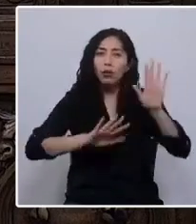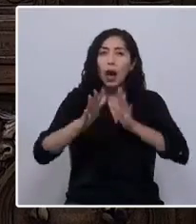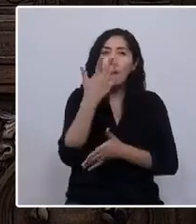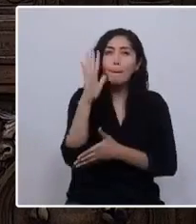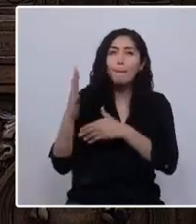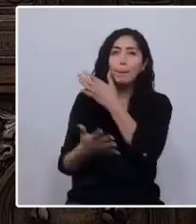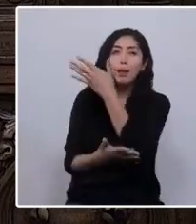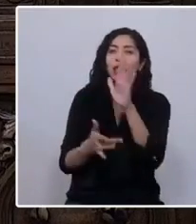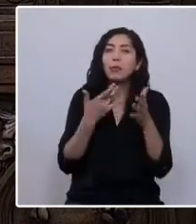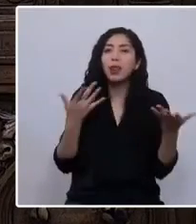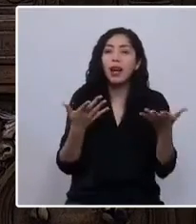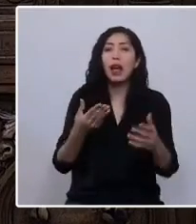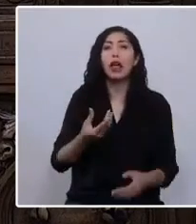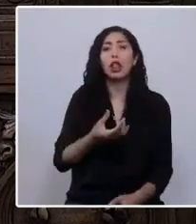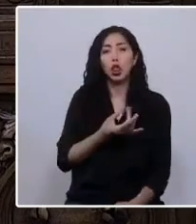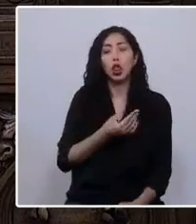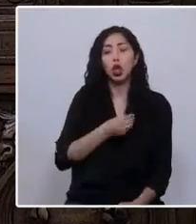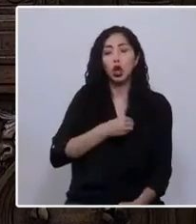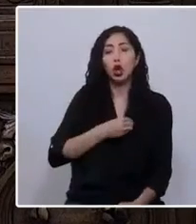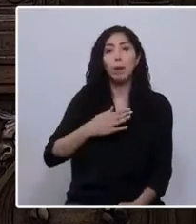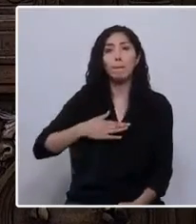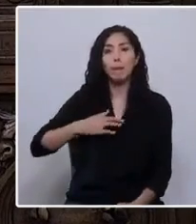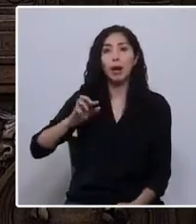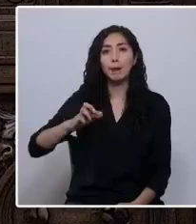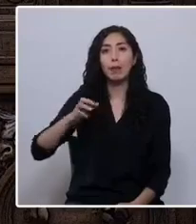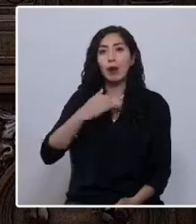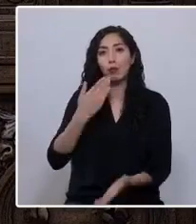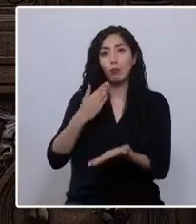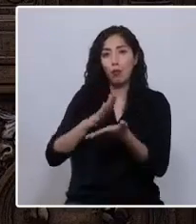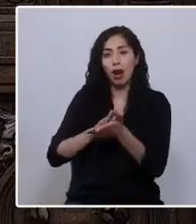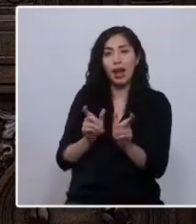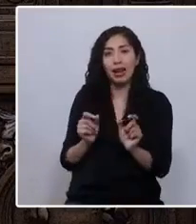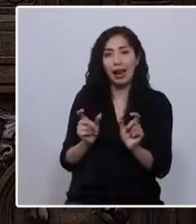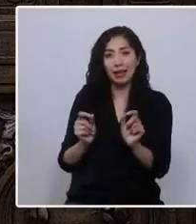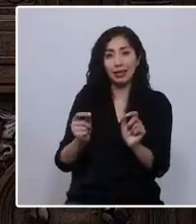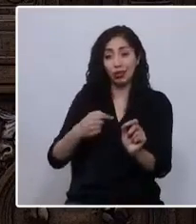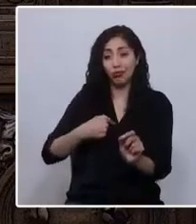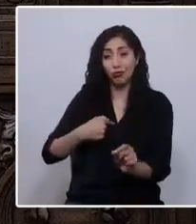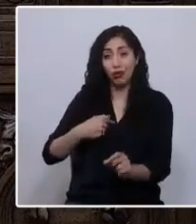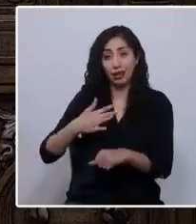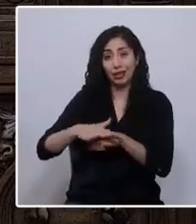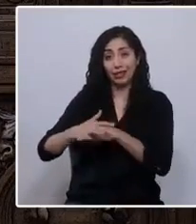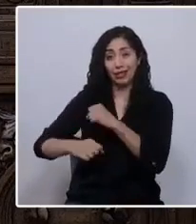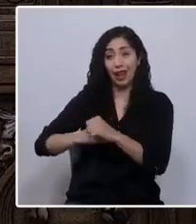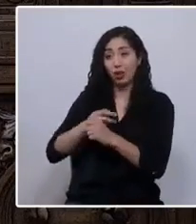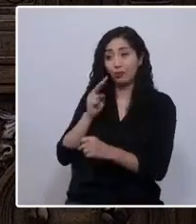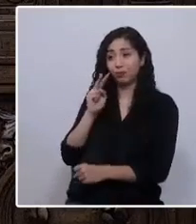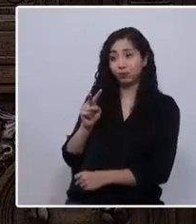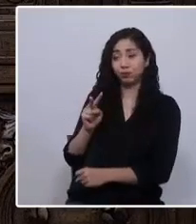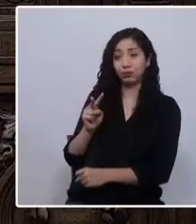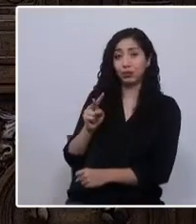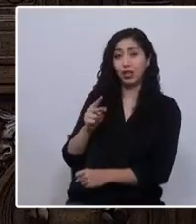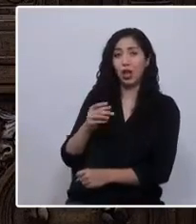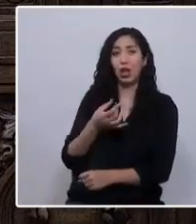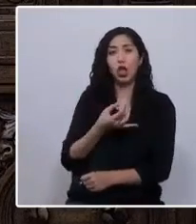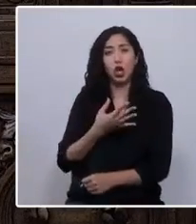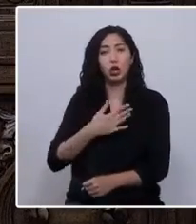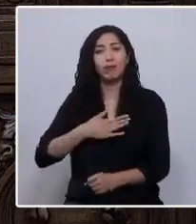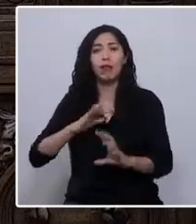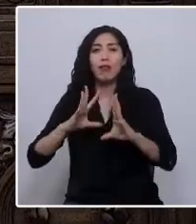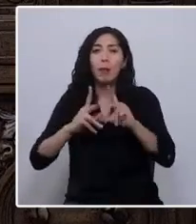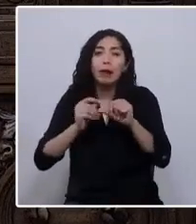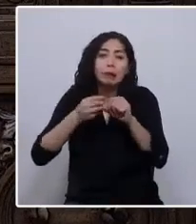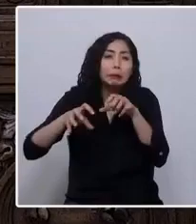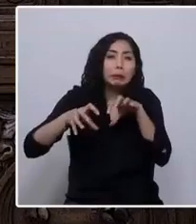Por dolor de perder a mi padre por cáncer a los 15 años. Por dolor de que se desgranara la familia. Por